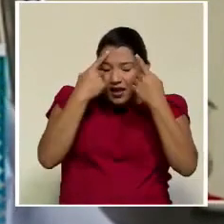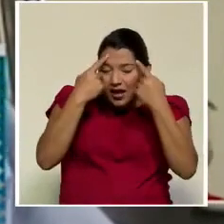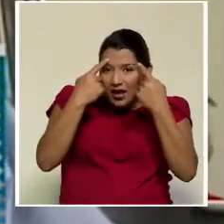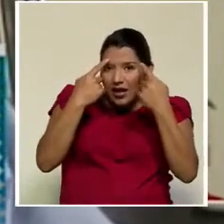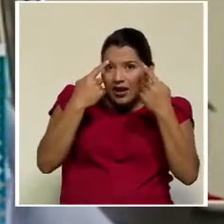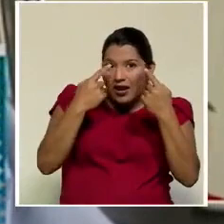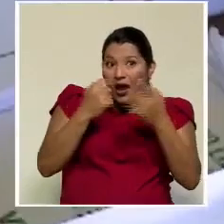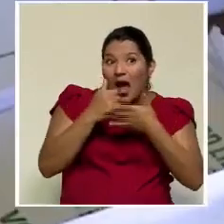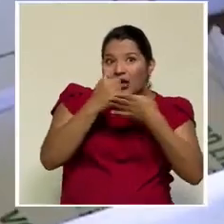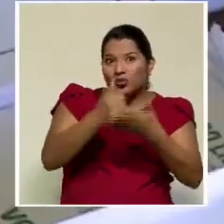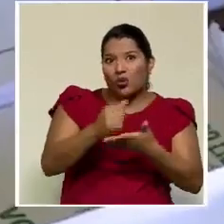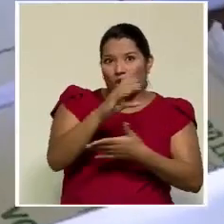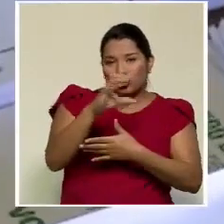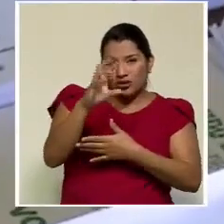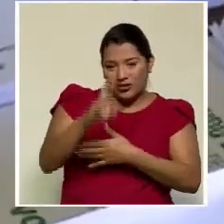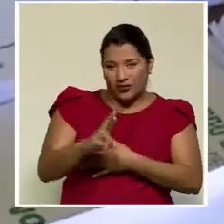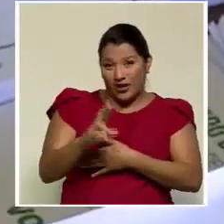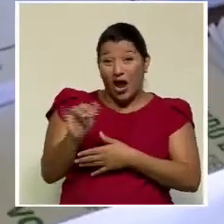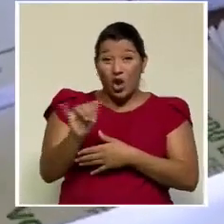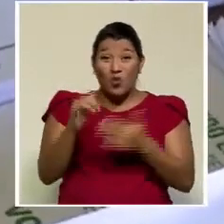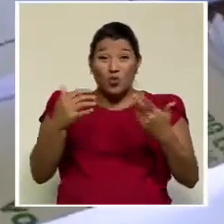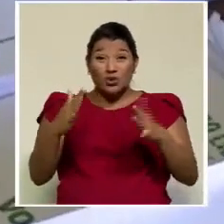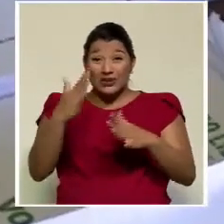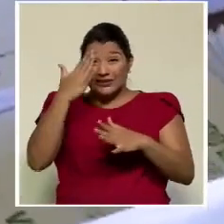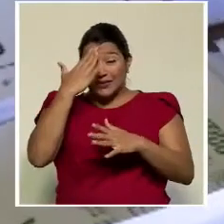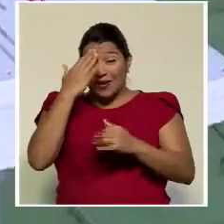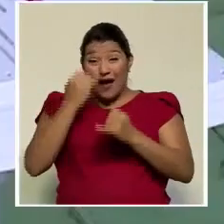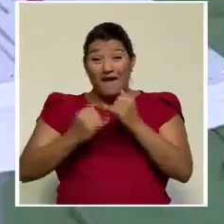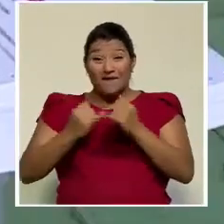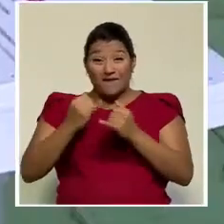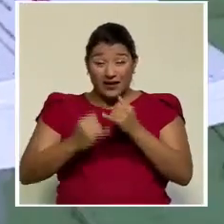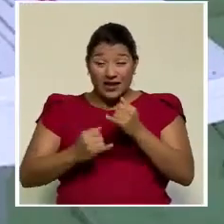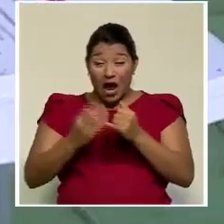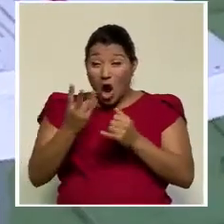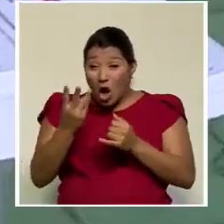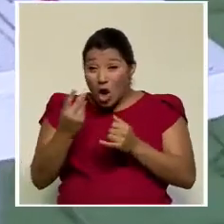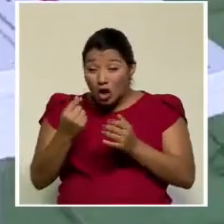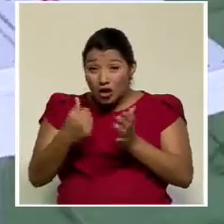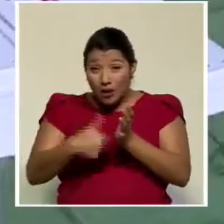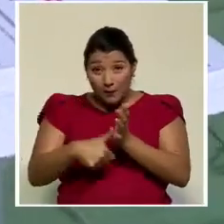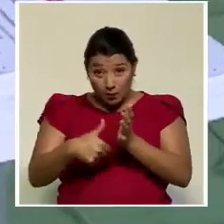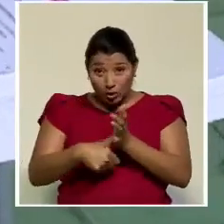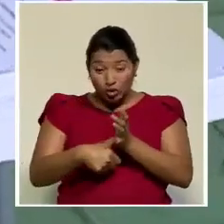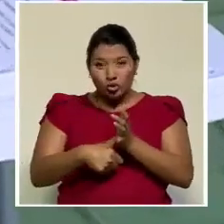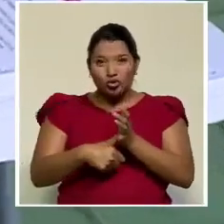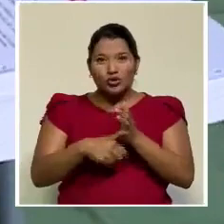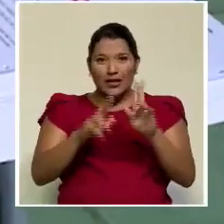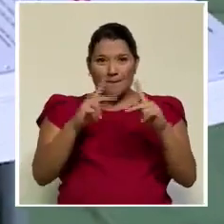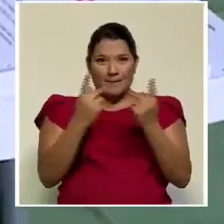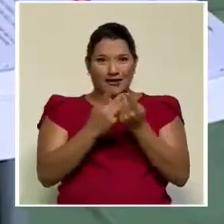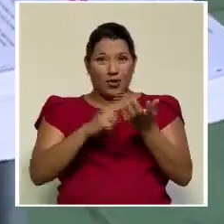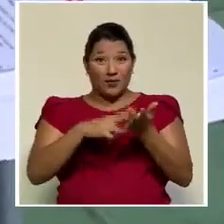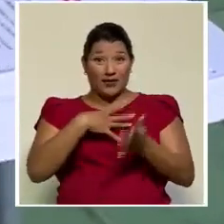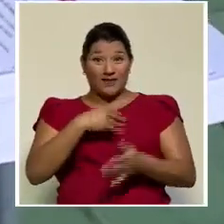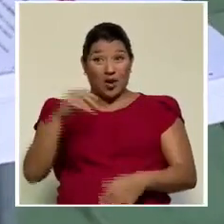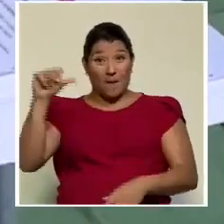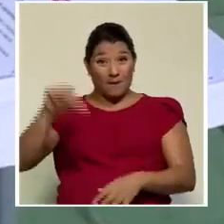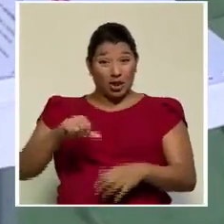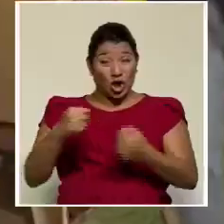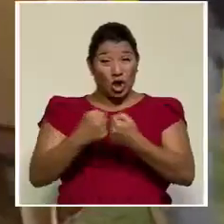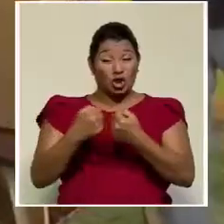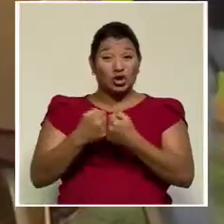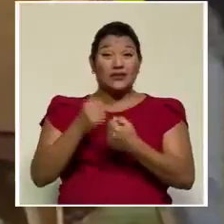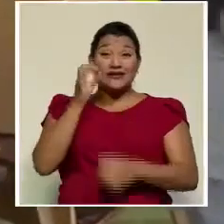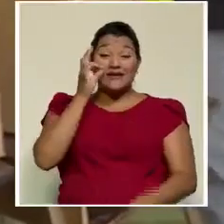ayudarle a Costa Rica. Como sabemos, al finalizar el conteo de los votos de la Convención Interna, Rolando perdió contra José